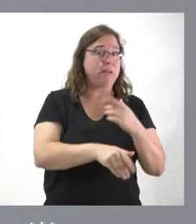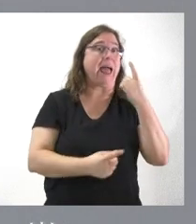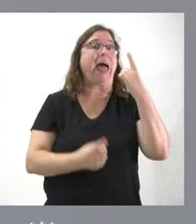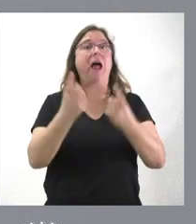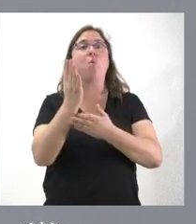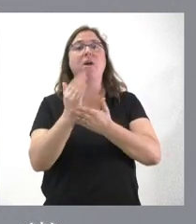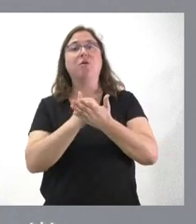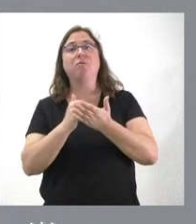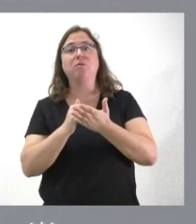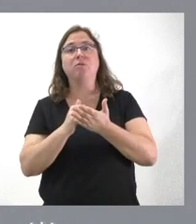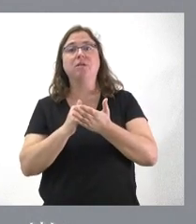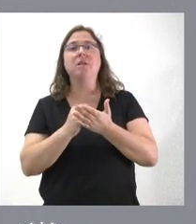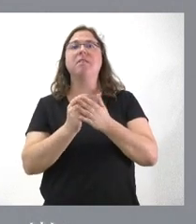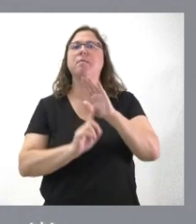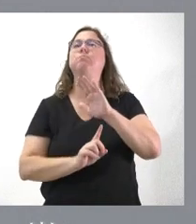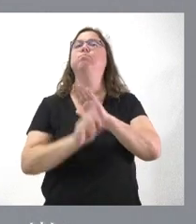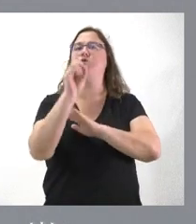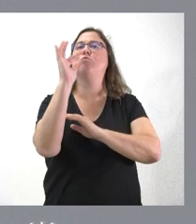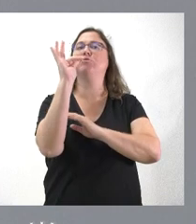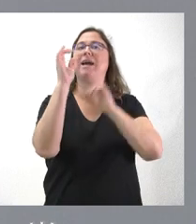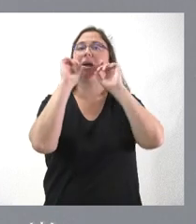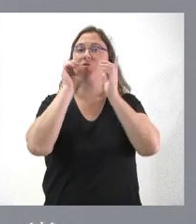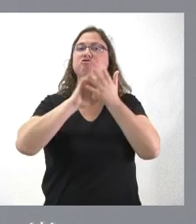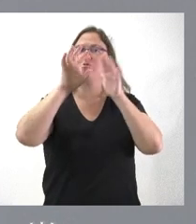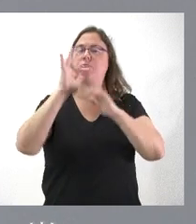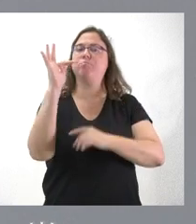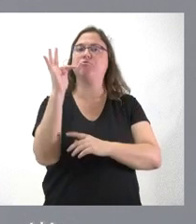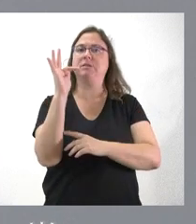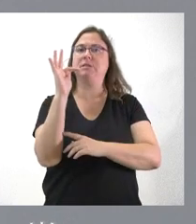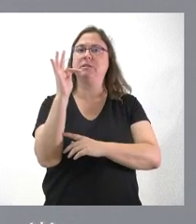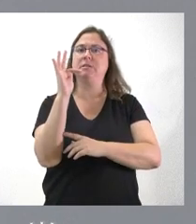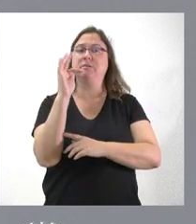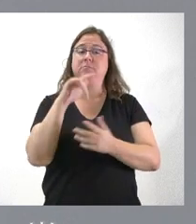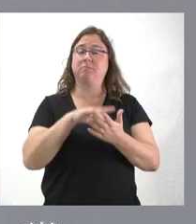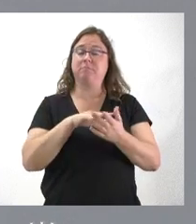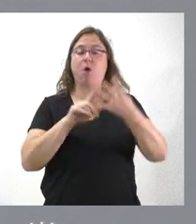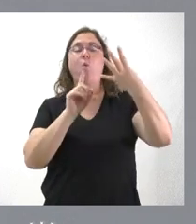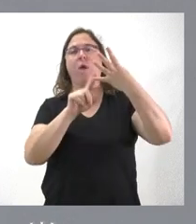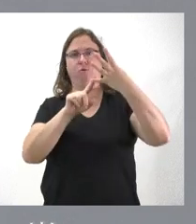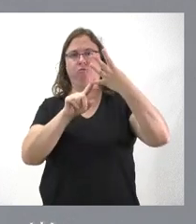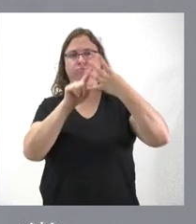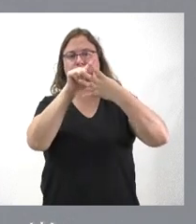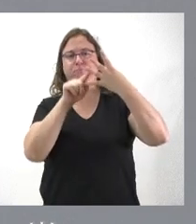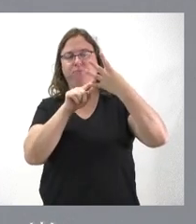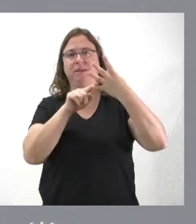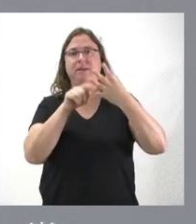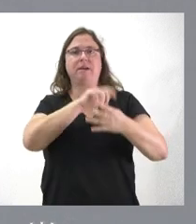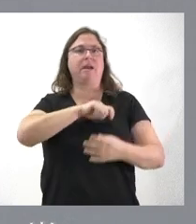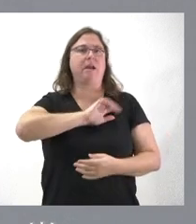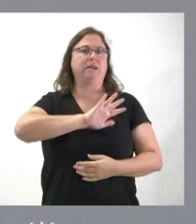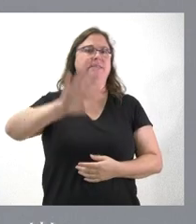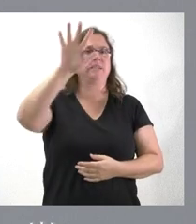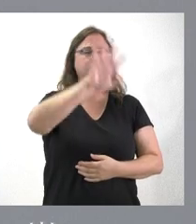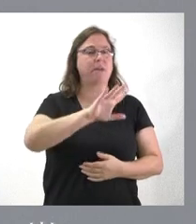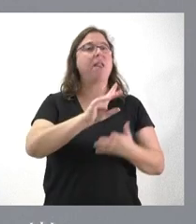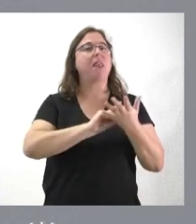que tiene crecimiento positivo. En este caso, está Castilla y León. Castilla y ocupa, en este caso, el cuarto lugar dentro del contexto nacional y, por tanto, son dos